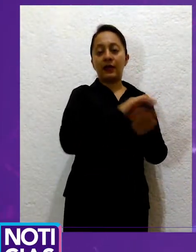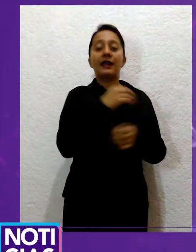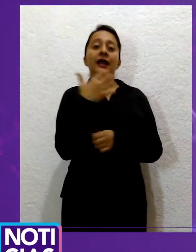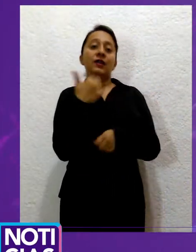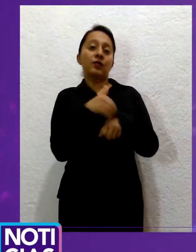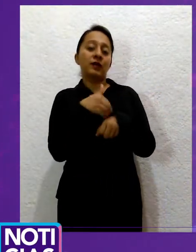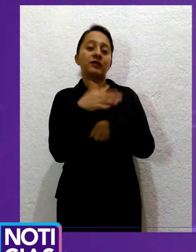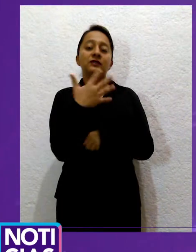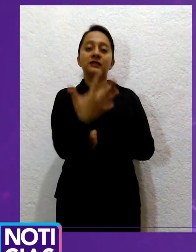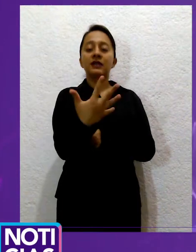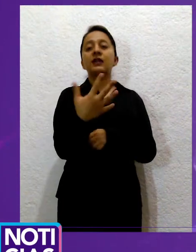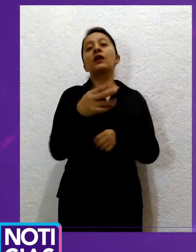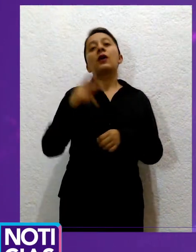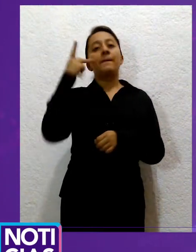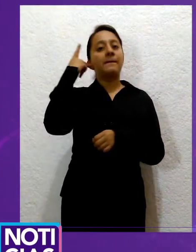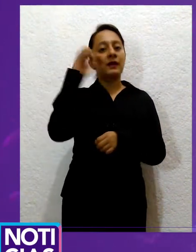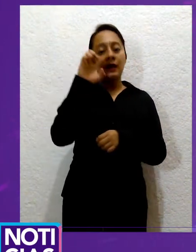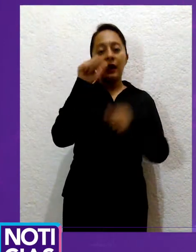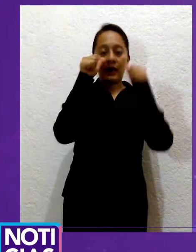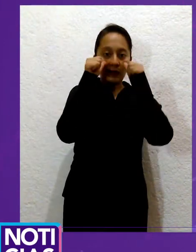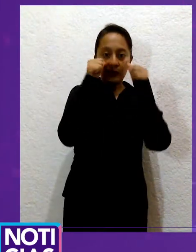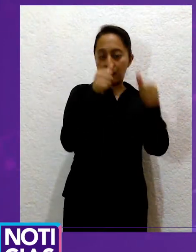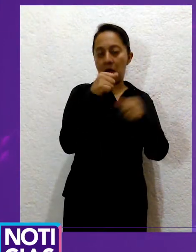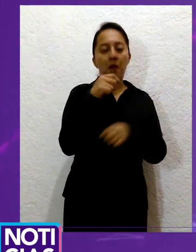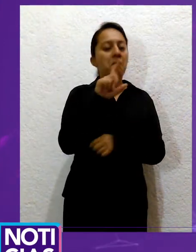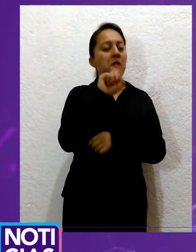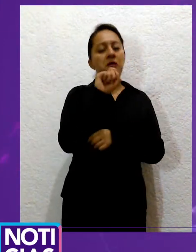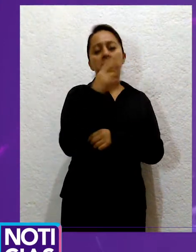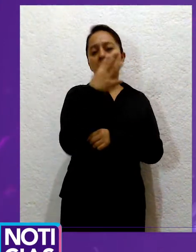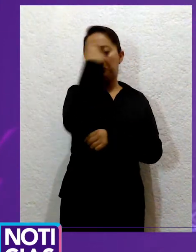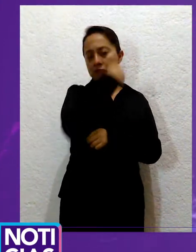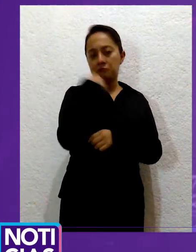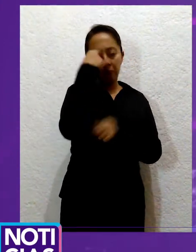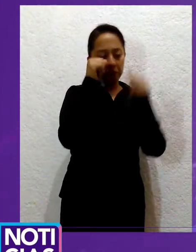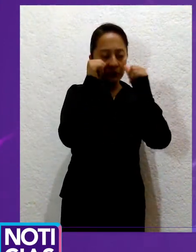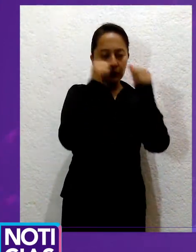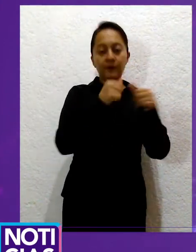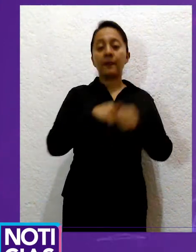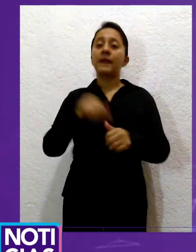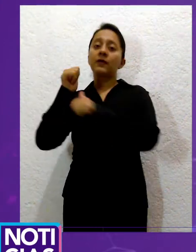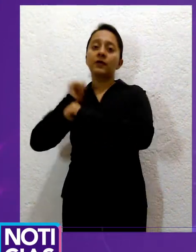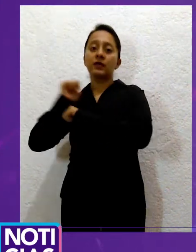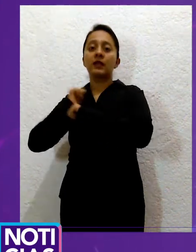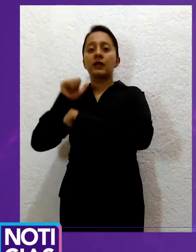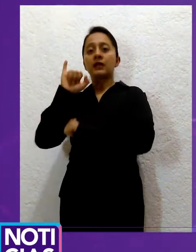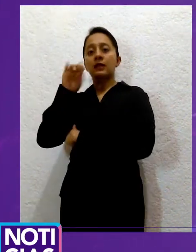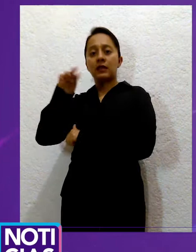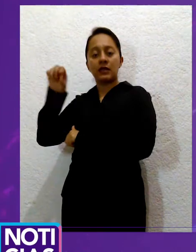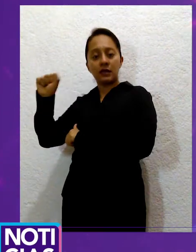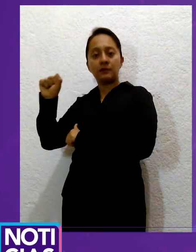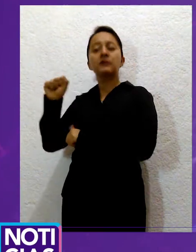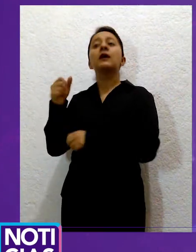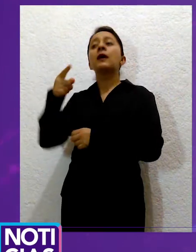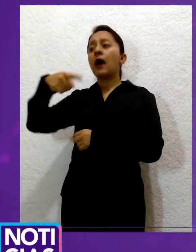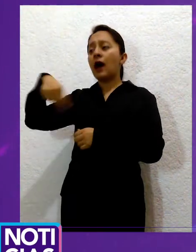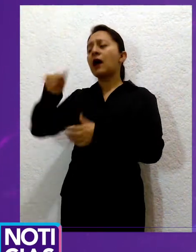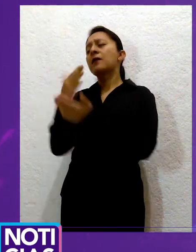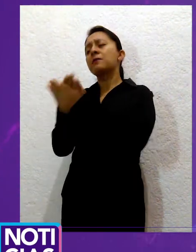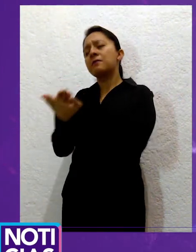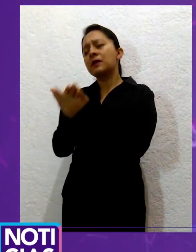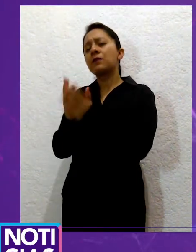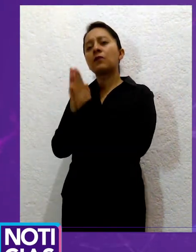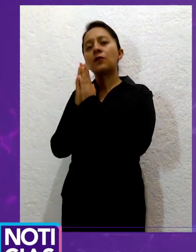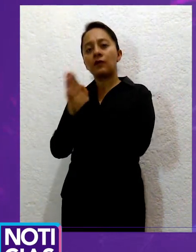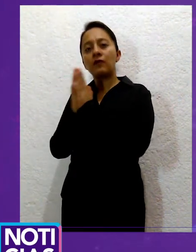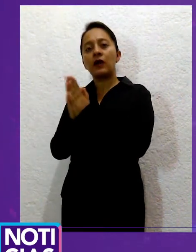autoridades del Seguro Social piden a sus derechohabientes identificar cuándo se trata de una urgencia médica real y que es cualquier condición